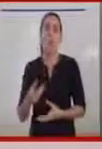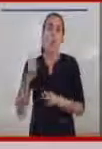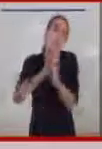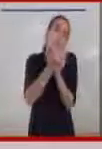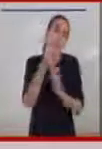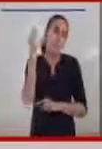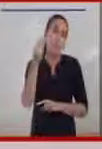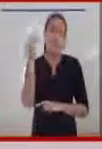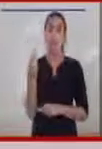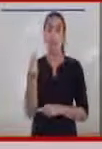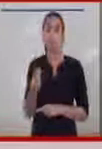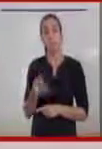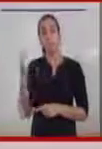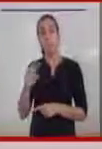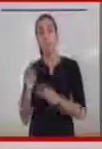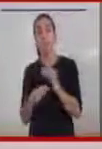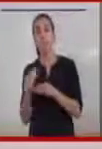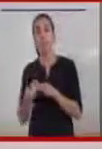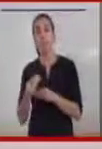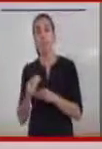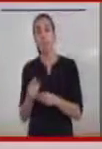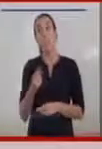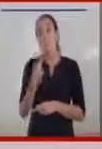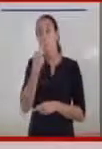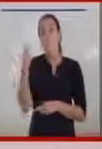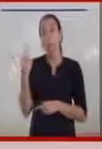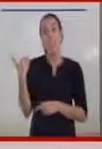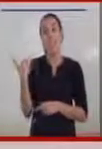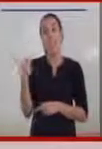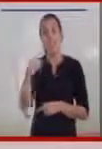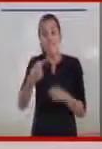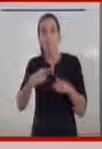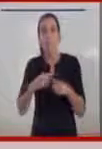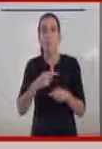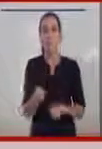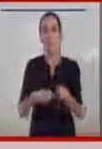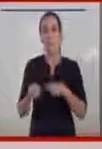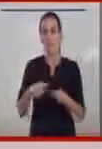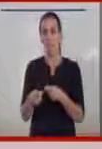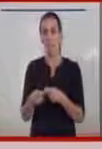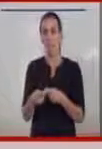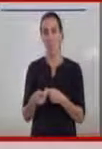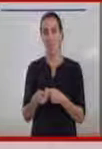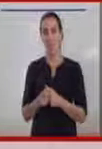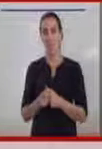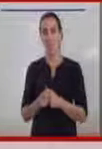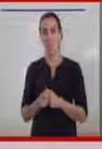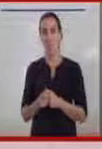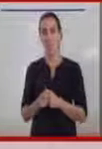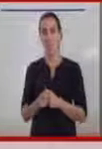oportunos y al final, pues hace un año que el producto salió al mercado. La